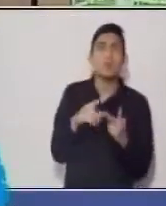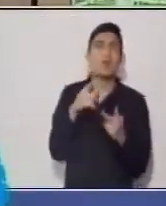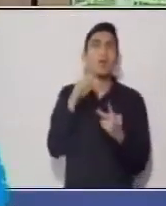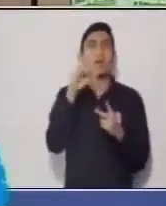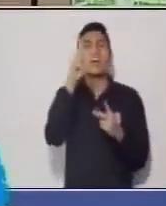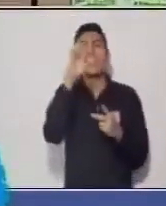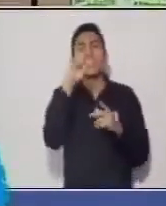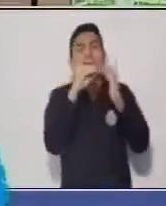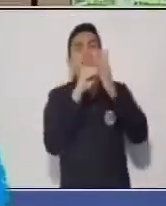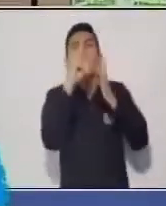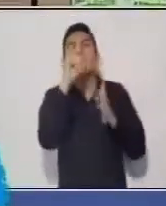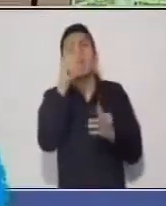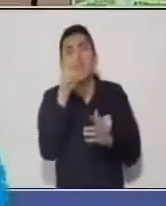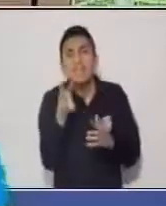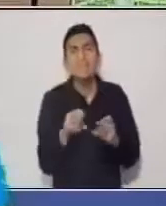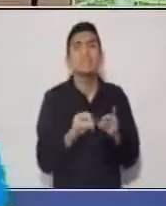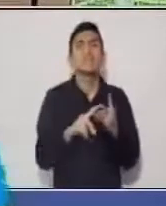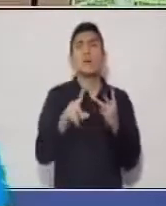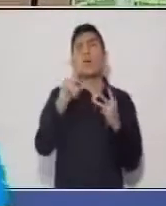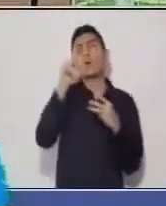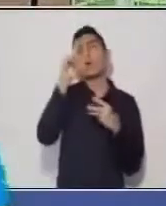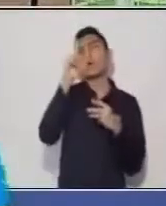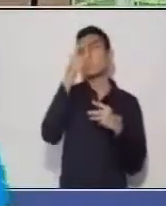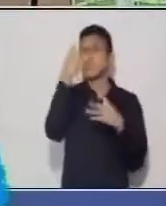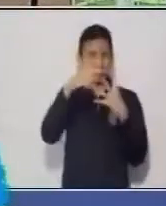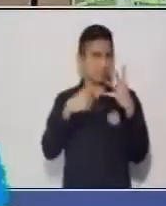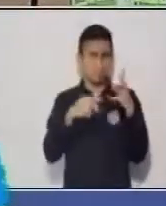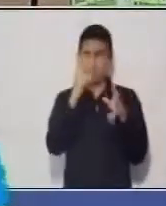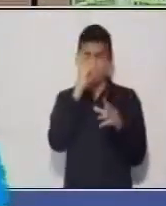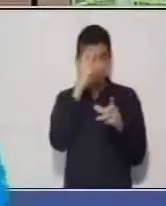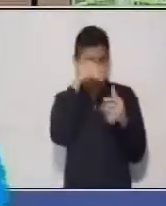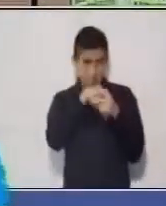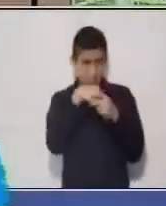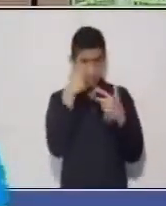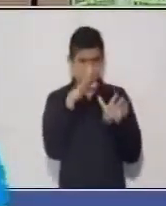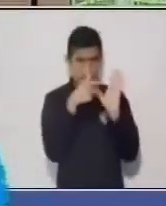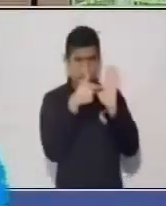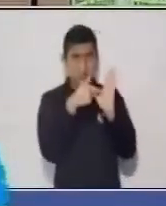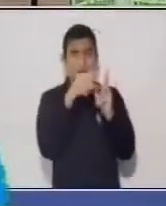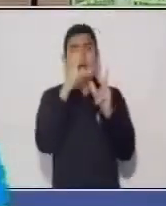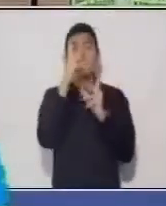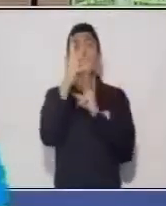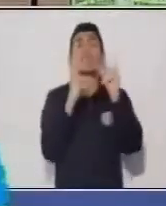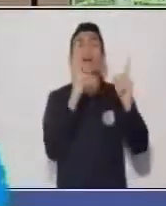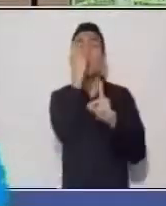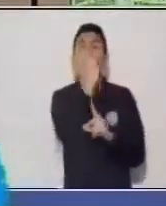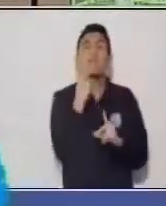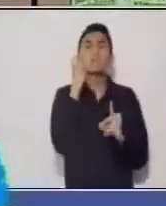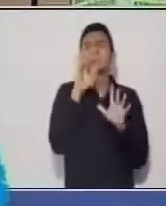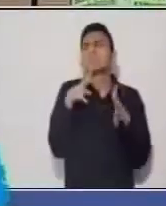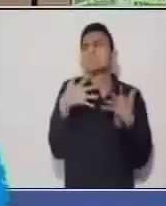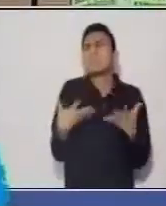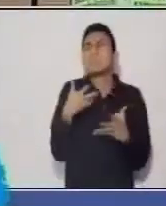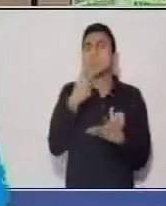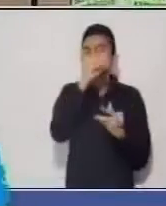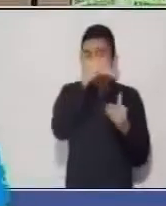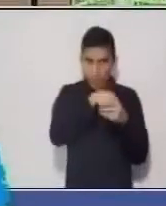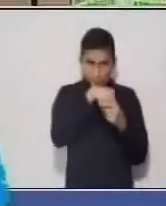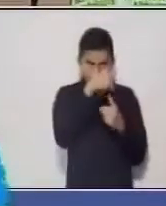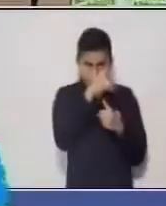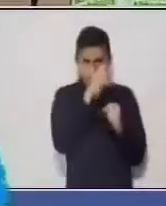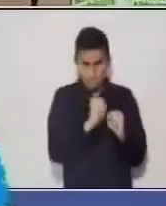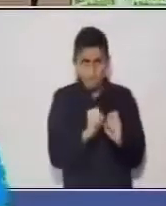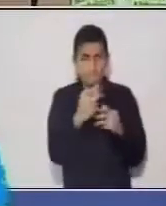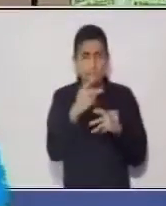quéísmo, quéísmo? Pues estos errores se presentan en el diálogo oral también. Por el mismo hecho que es espontáneo,